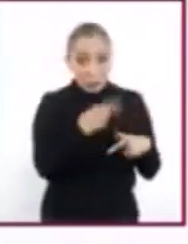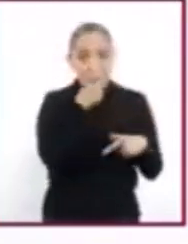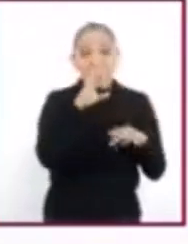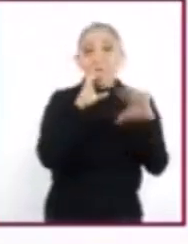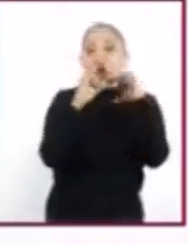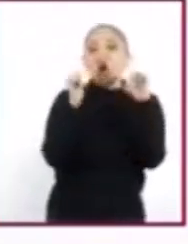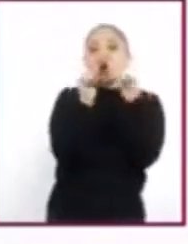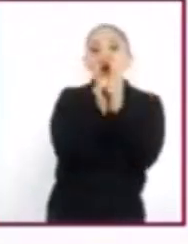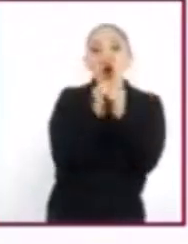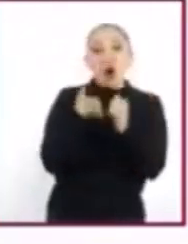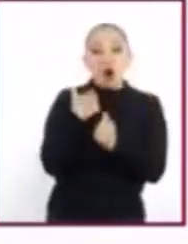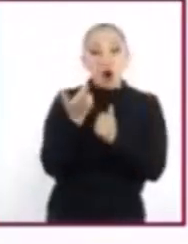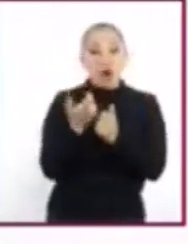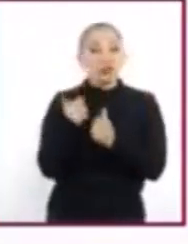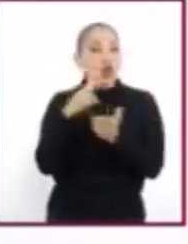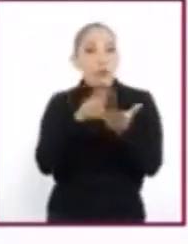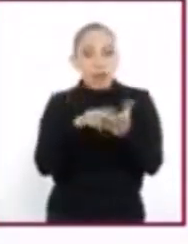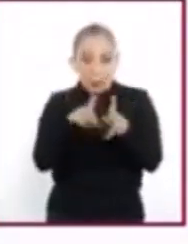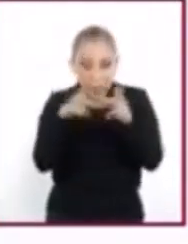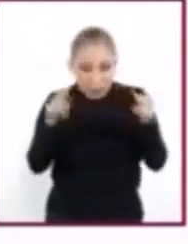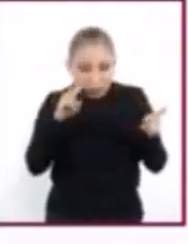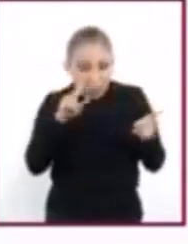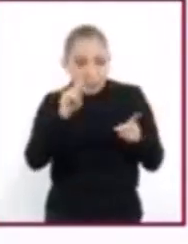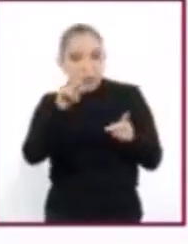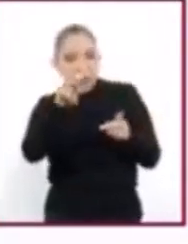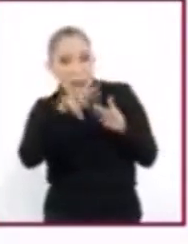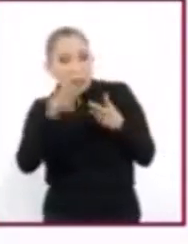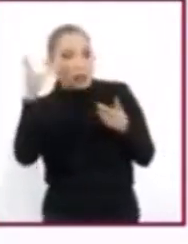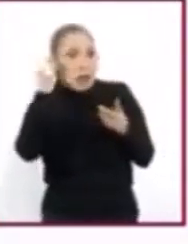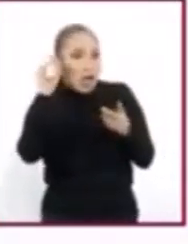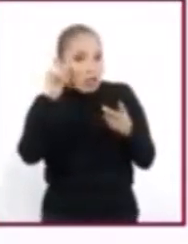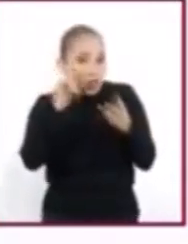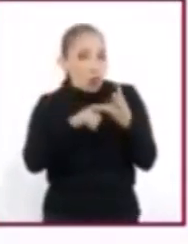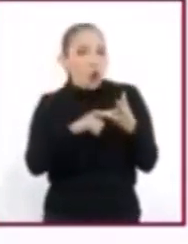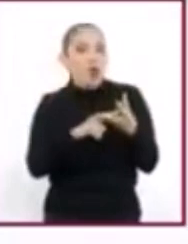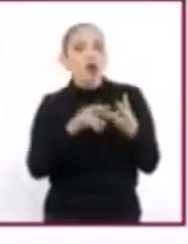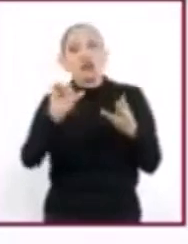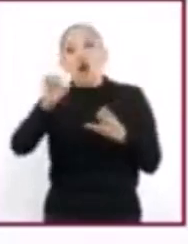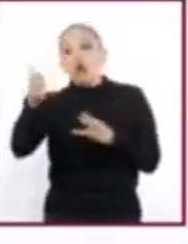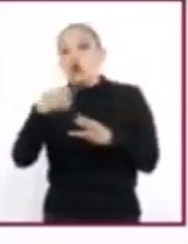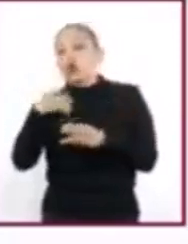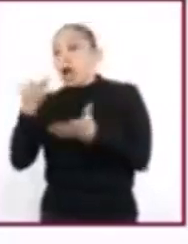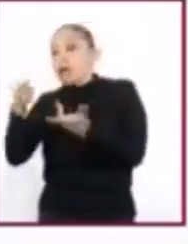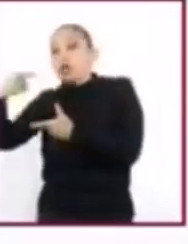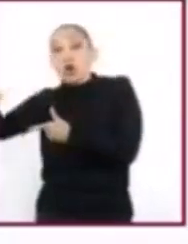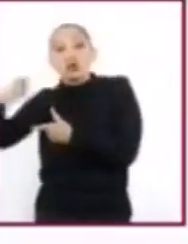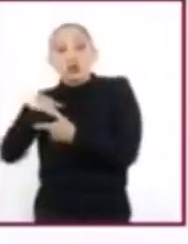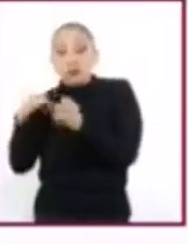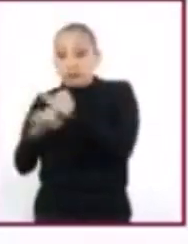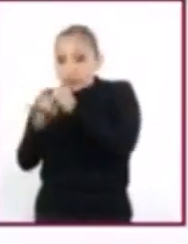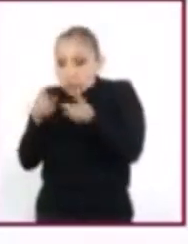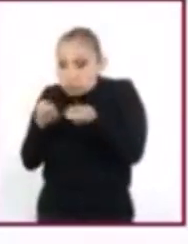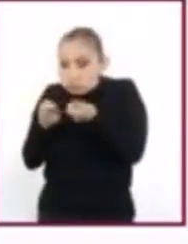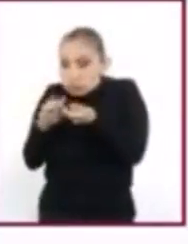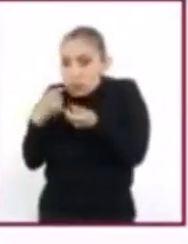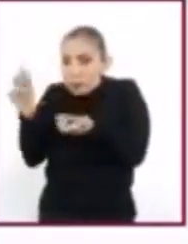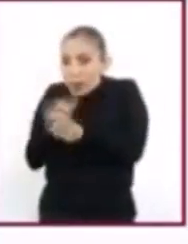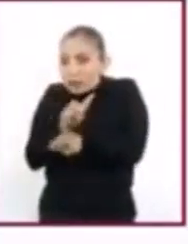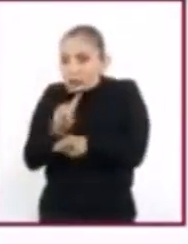comunica a través de los medios tradicionales, TV, radio, periódico, y otros lo hacen mediante las redes sociales.